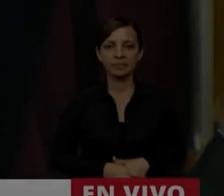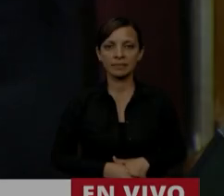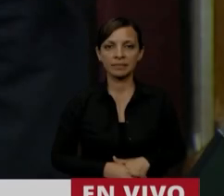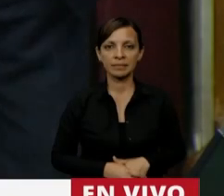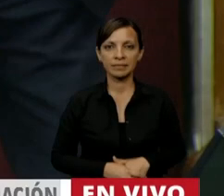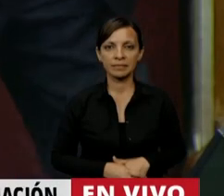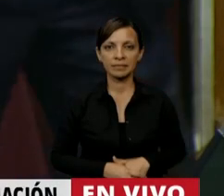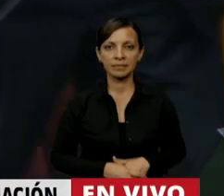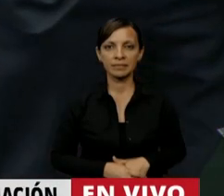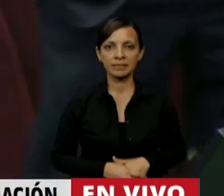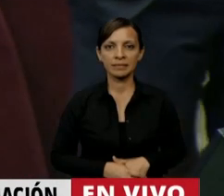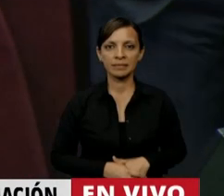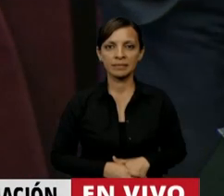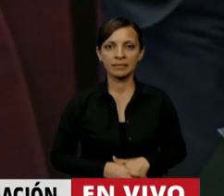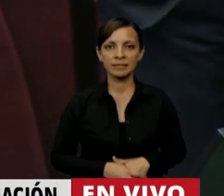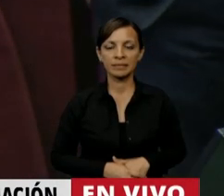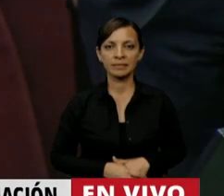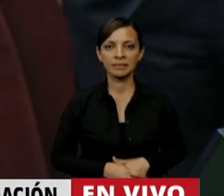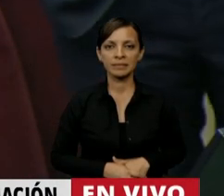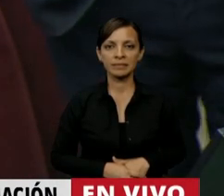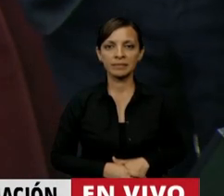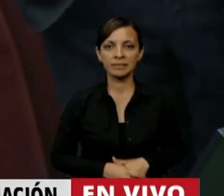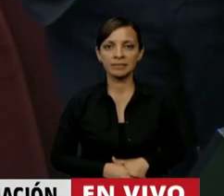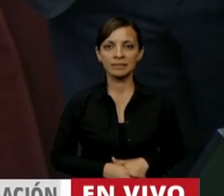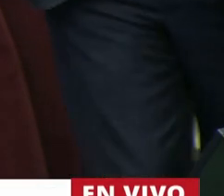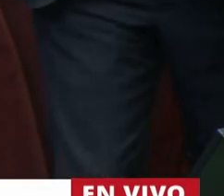El uso de la palabra, el diputado Mario Negri.